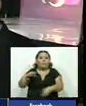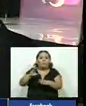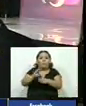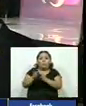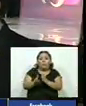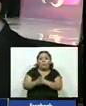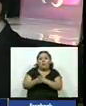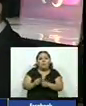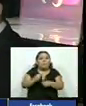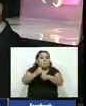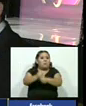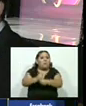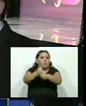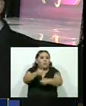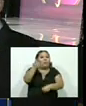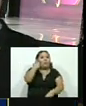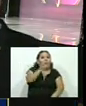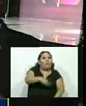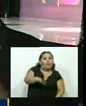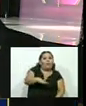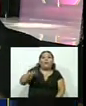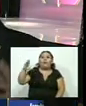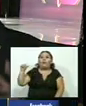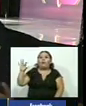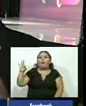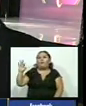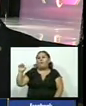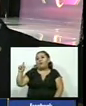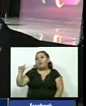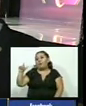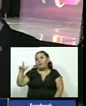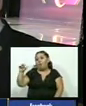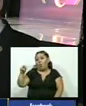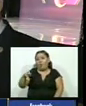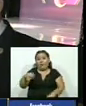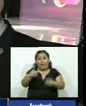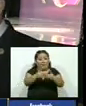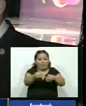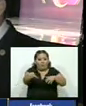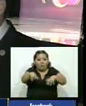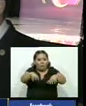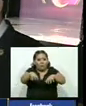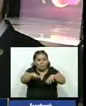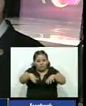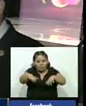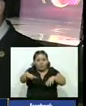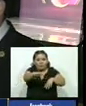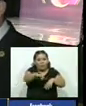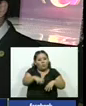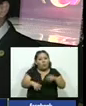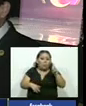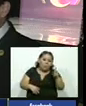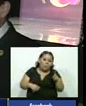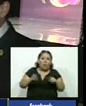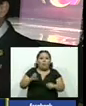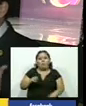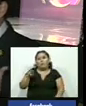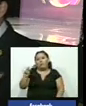el jaripeo que es en el café talón y vamos a tener en cada distrito al menos una si no hay que dos